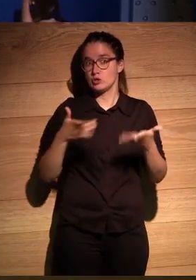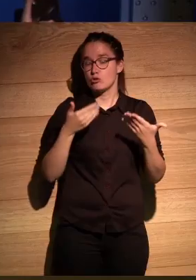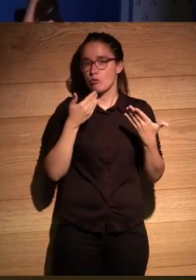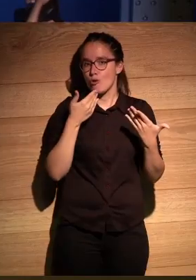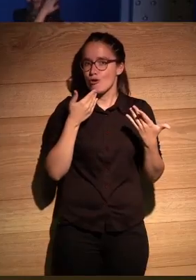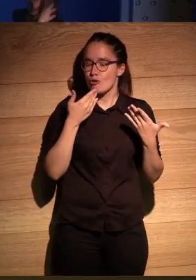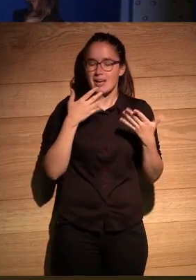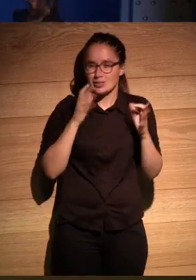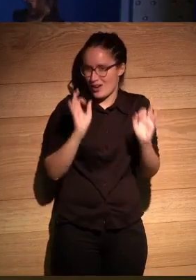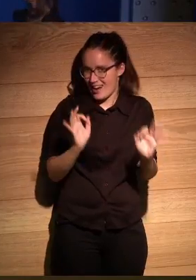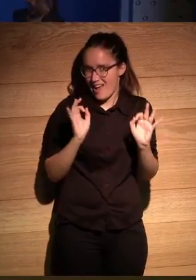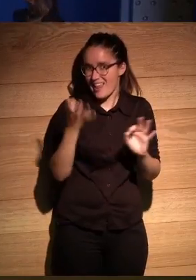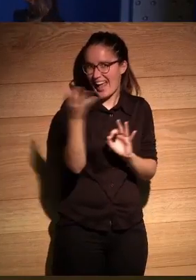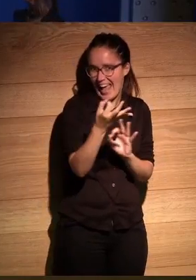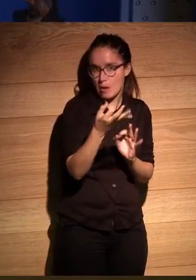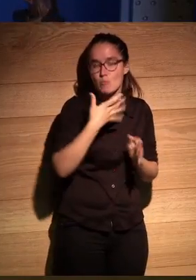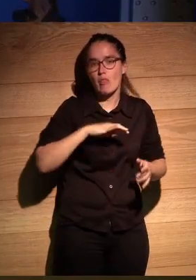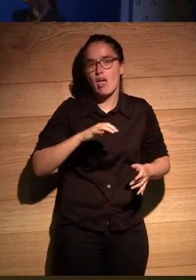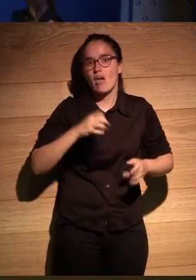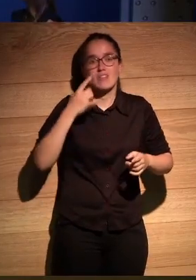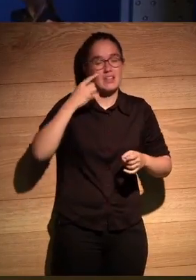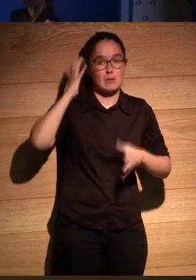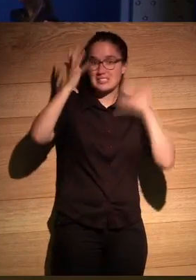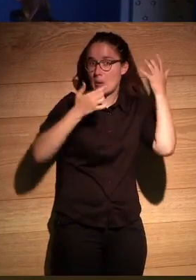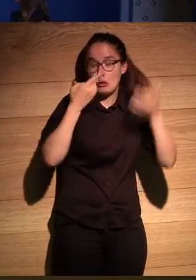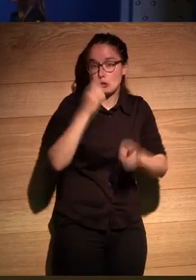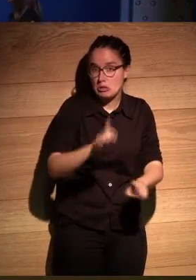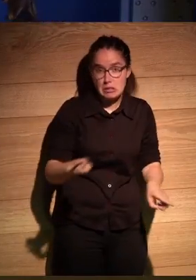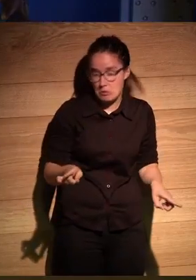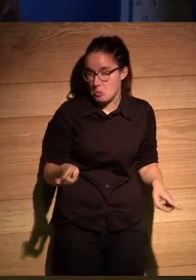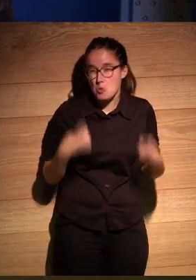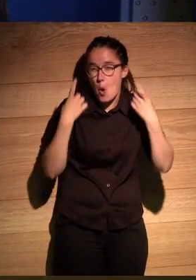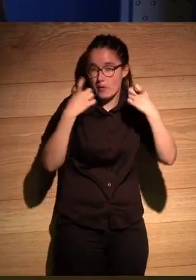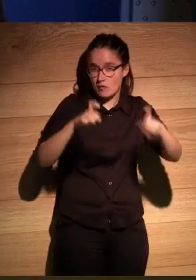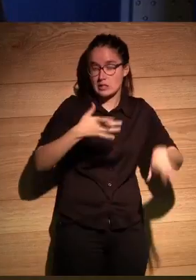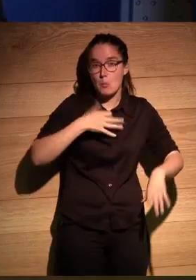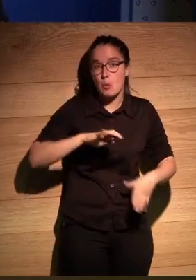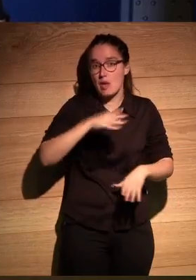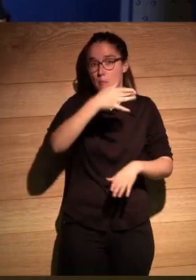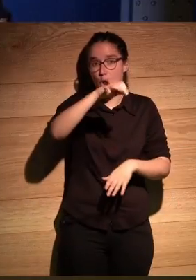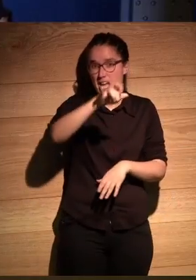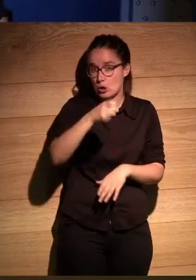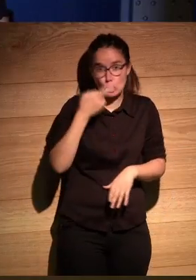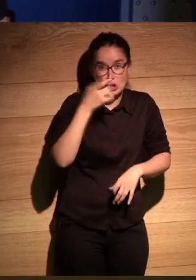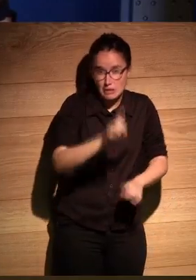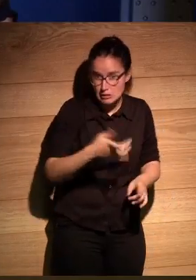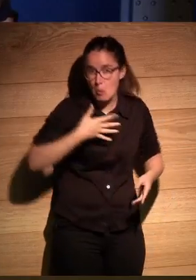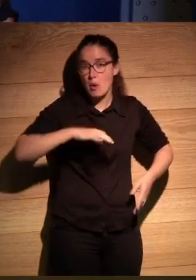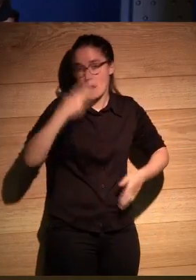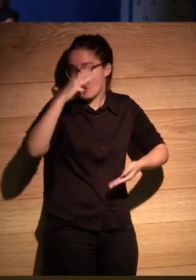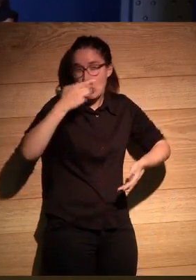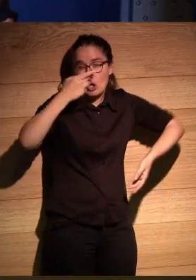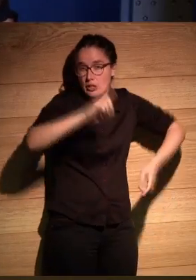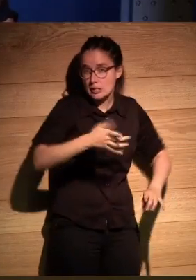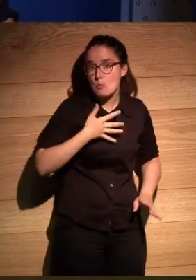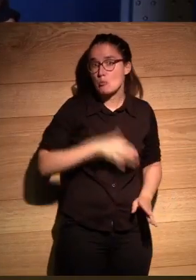como el gran que puede que no te interese los detectives salvajes no tiene por qué interesarte puede que no te interese Bolaño puede que no te interese México